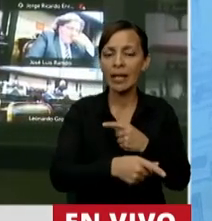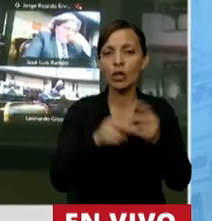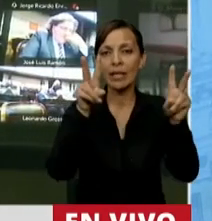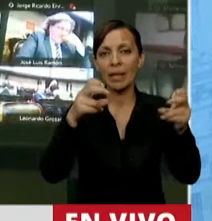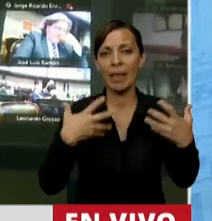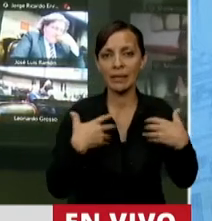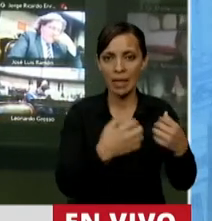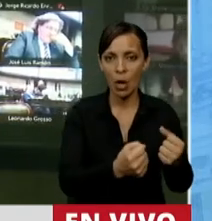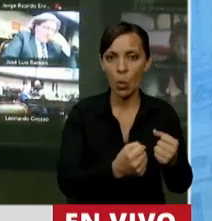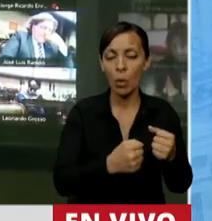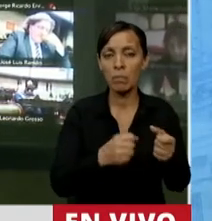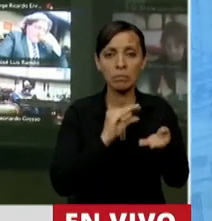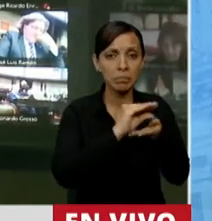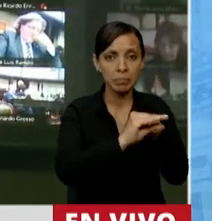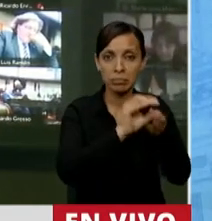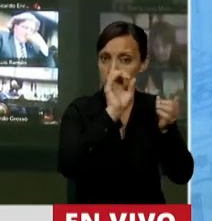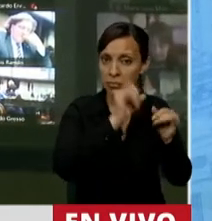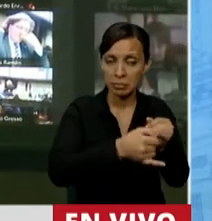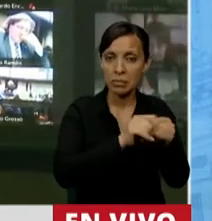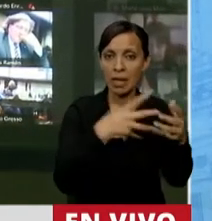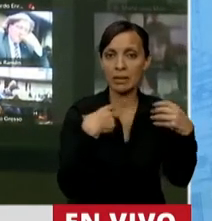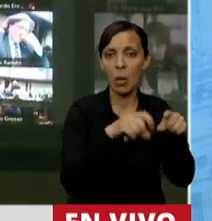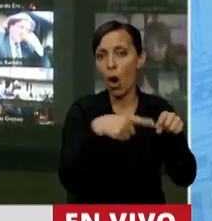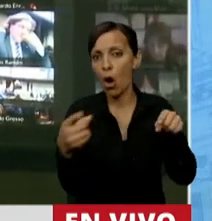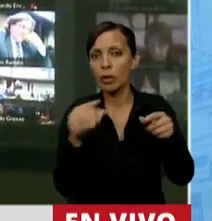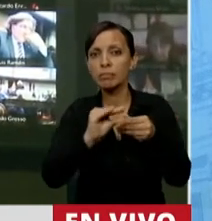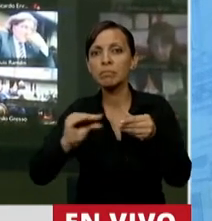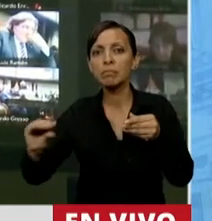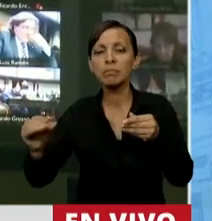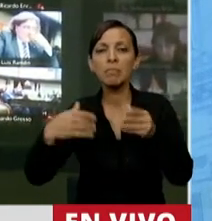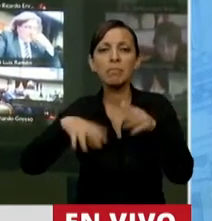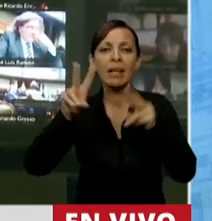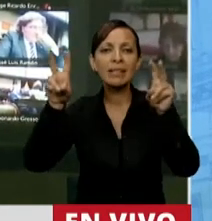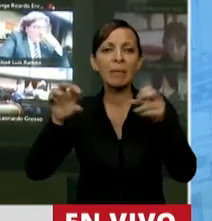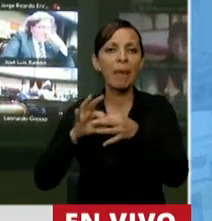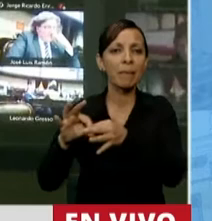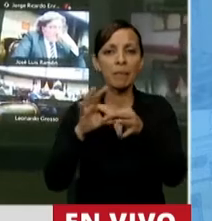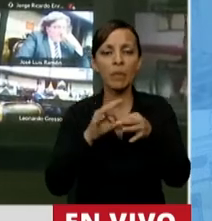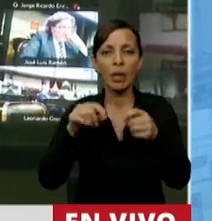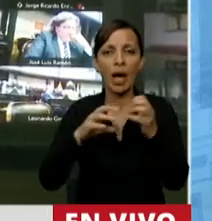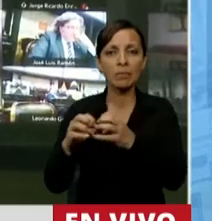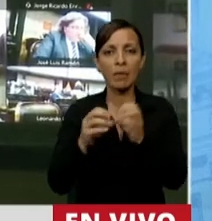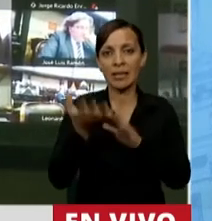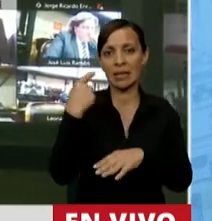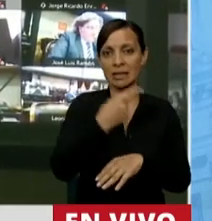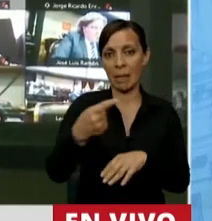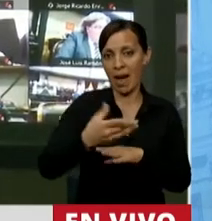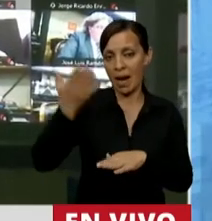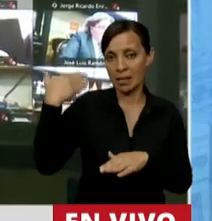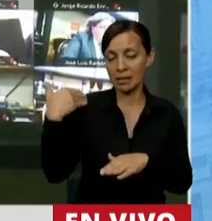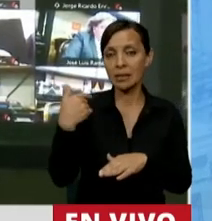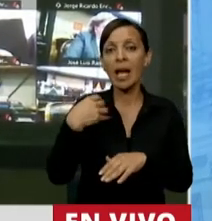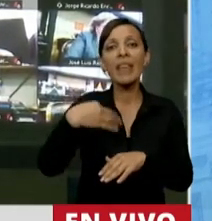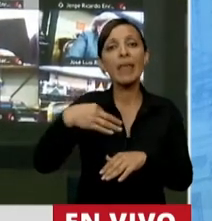sanitarias. El resto tiene más que ver con cuestiones que hemos debatido en este recinto hace apenas unas semanas atrás, que